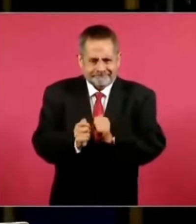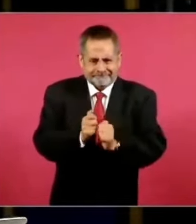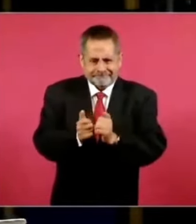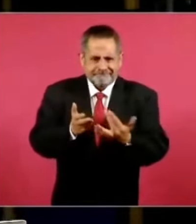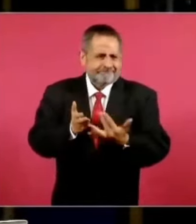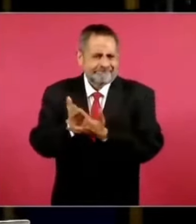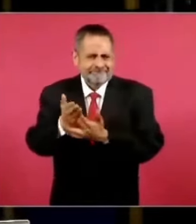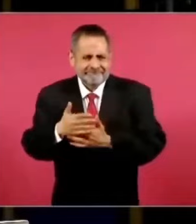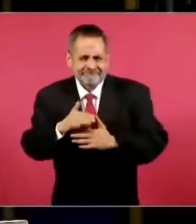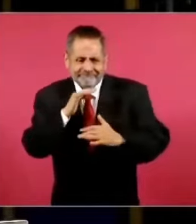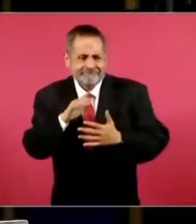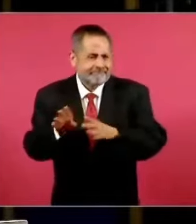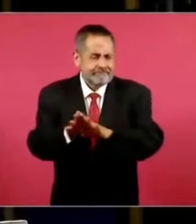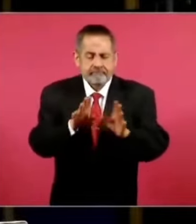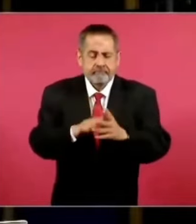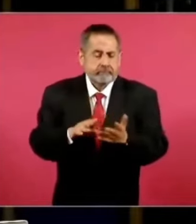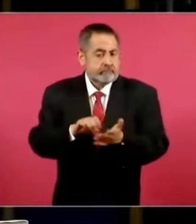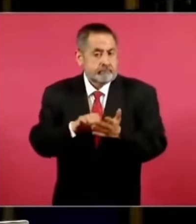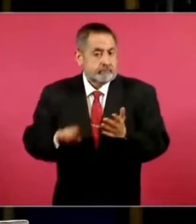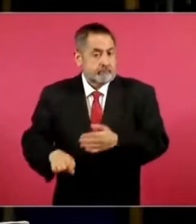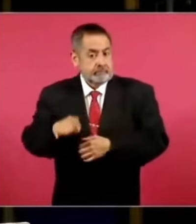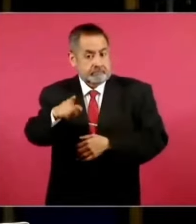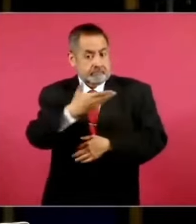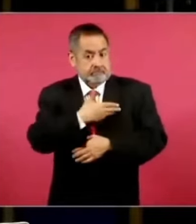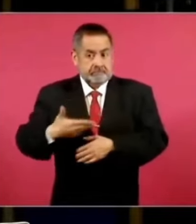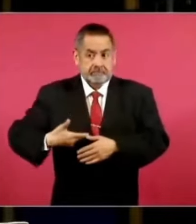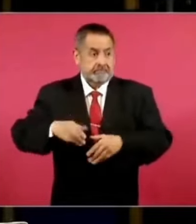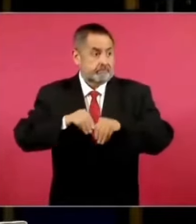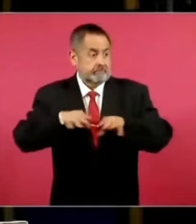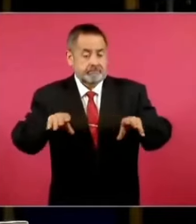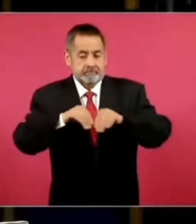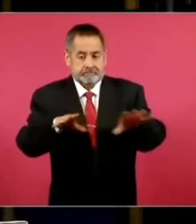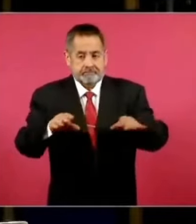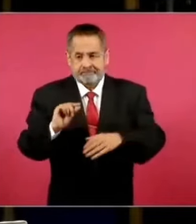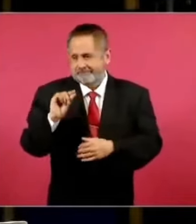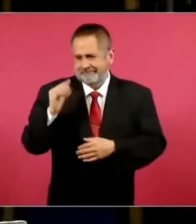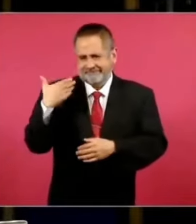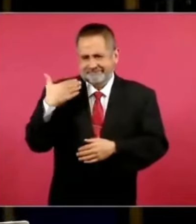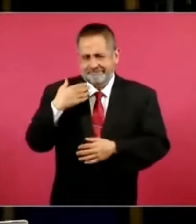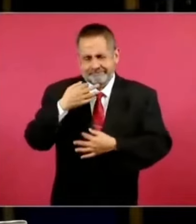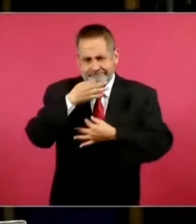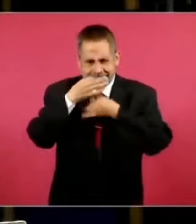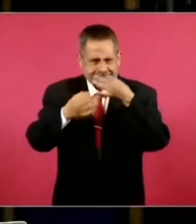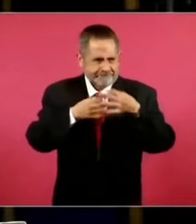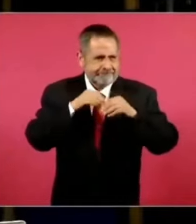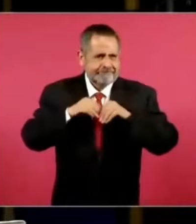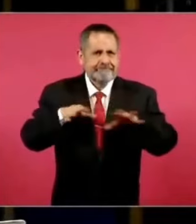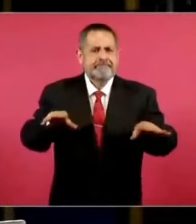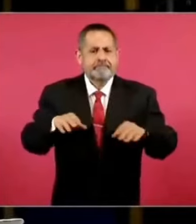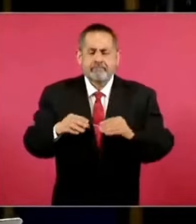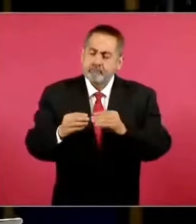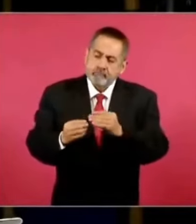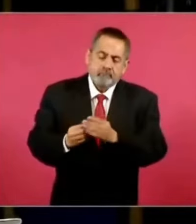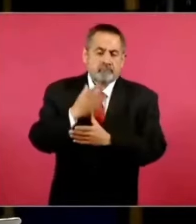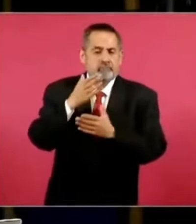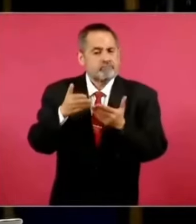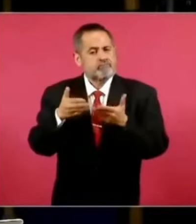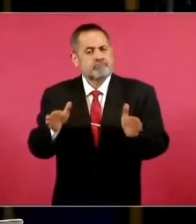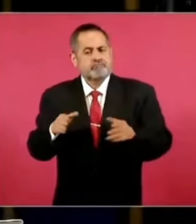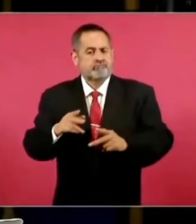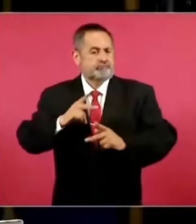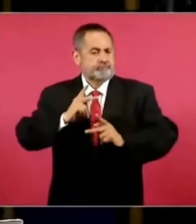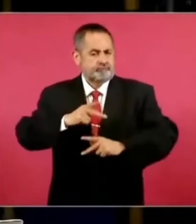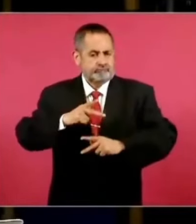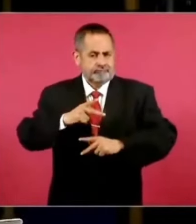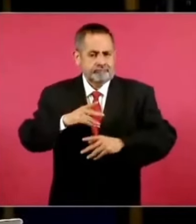presidente, usted está muy activo en redes sociales, incluso no hace mucho dio el anuncio de la apertura de su cuenta de